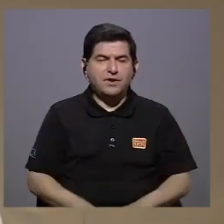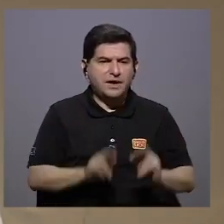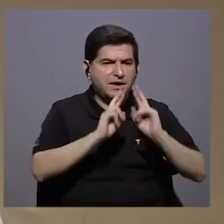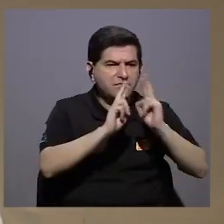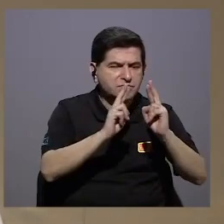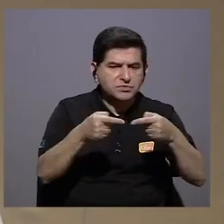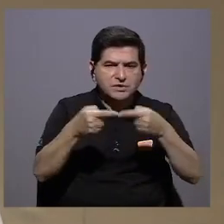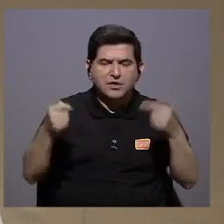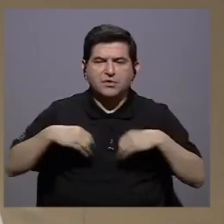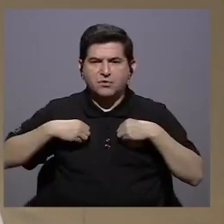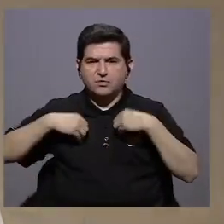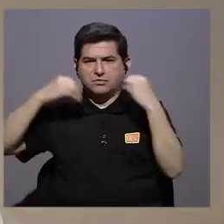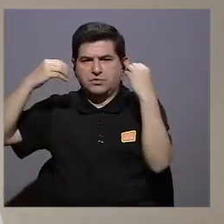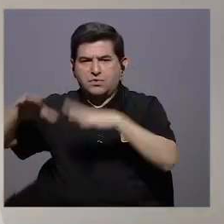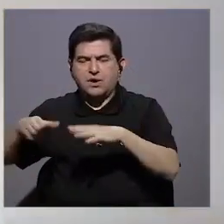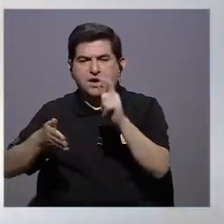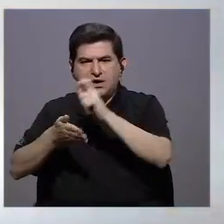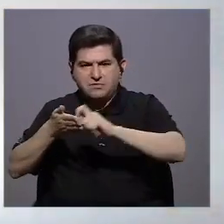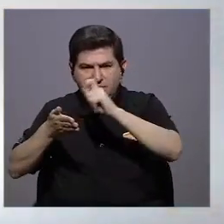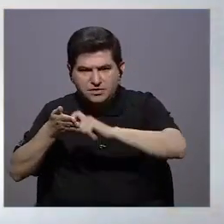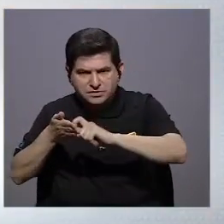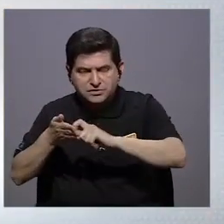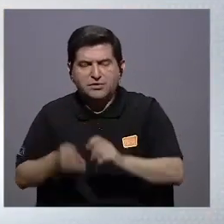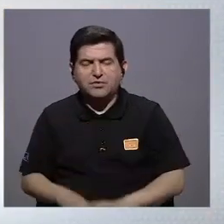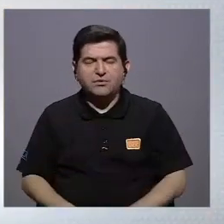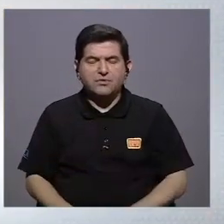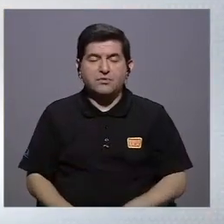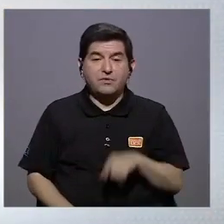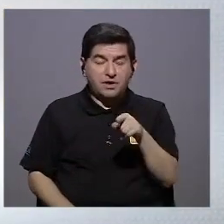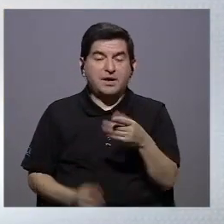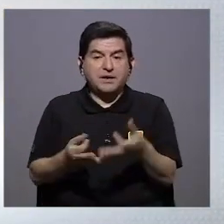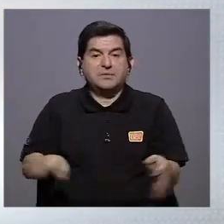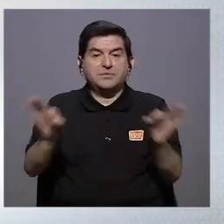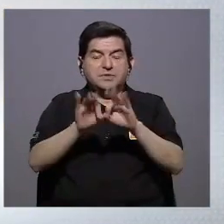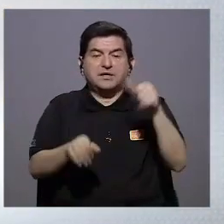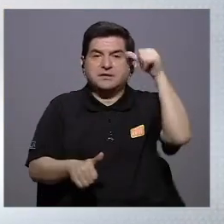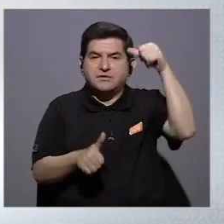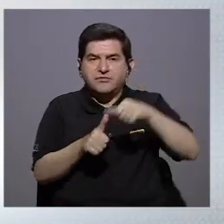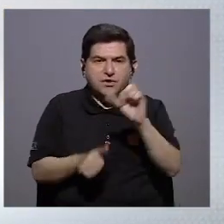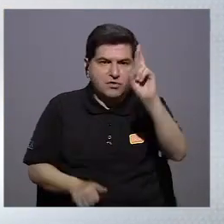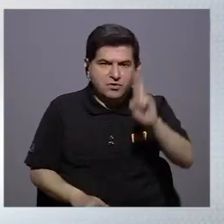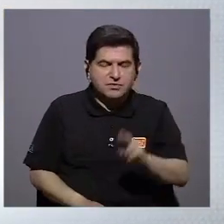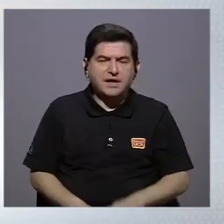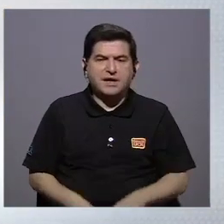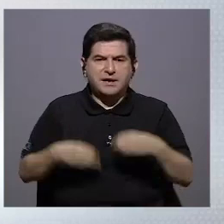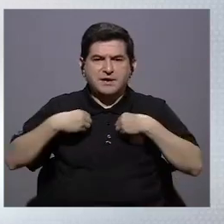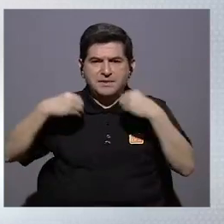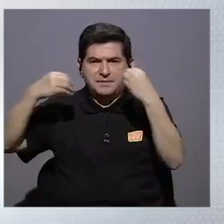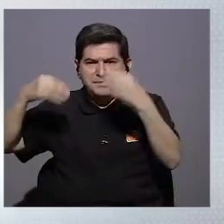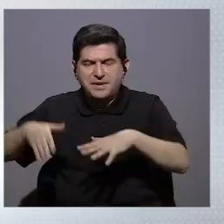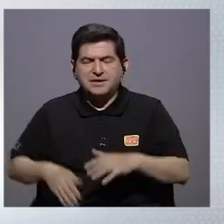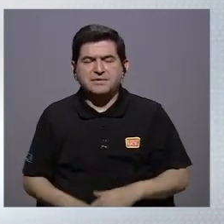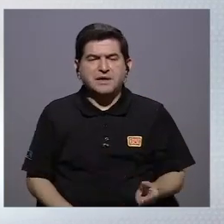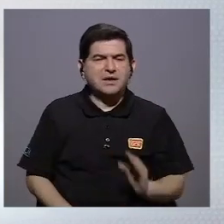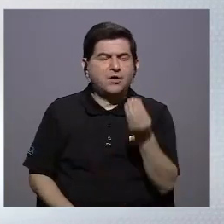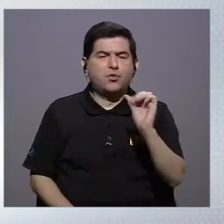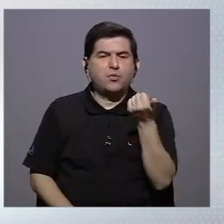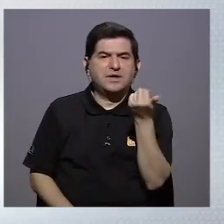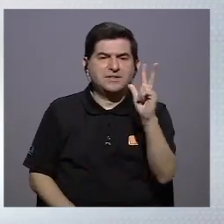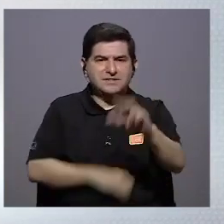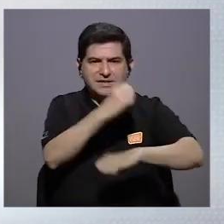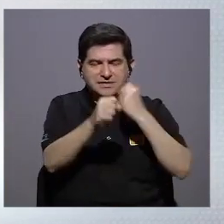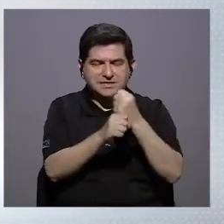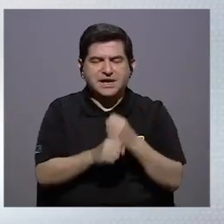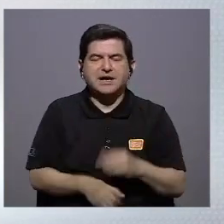escolar es uno de los grandes retos en el caso costarricense siempre hemos recordado que perder un adolescente de 13 años